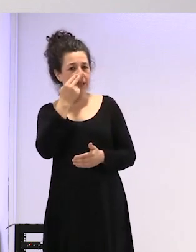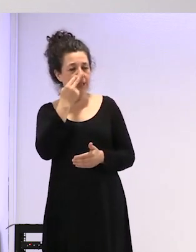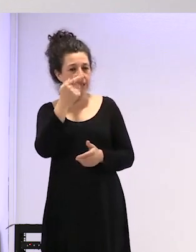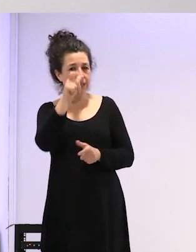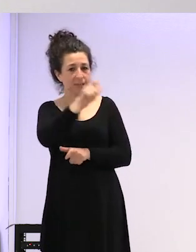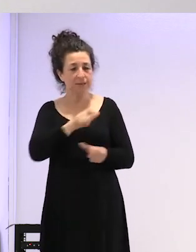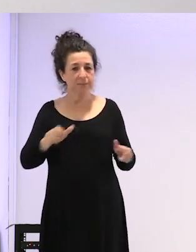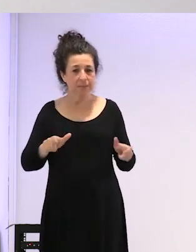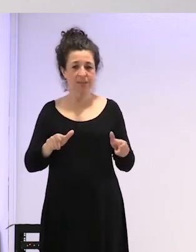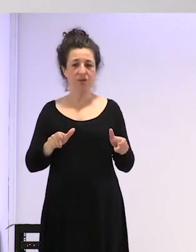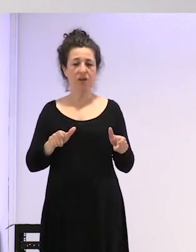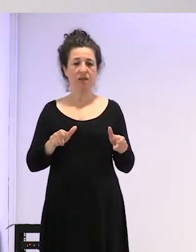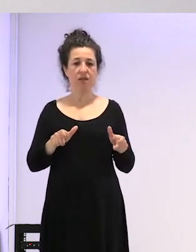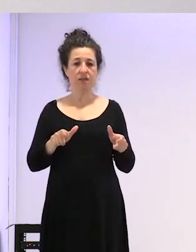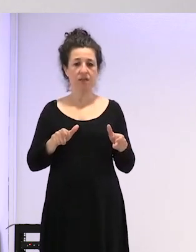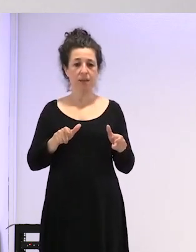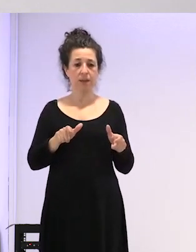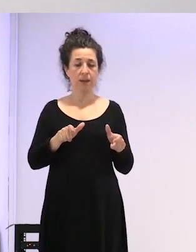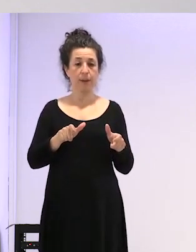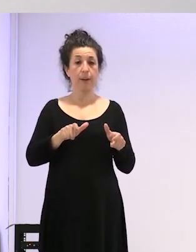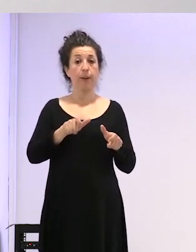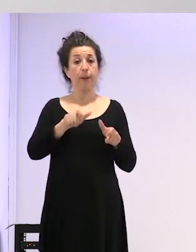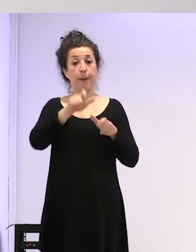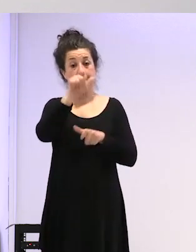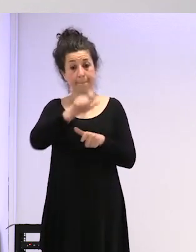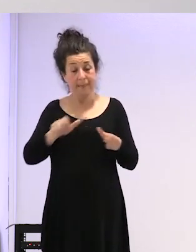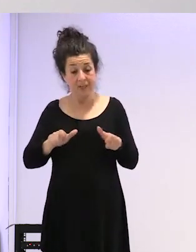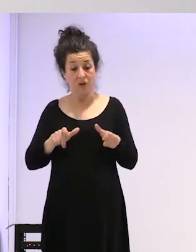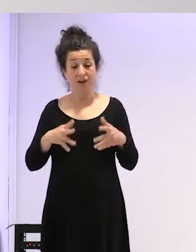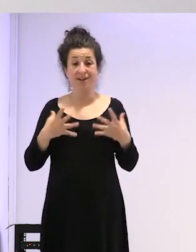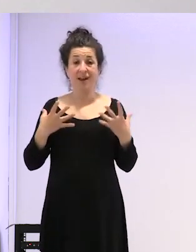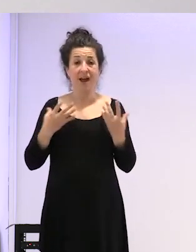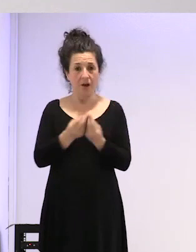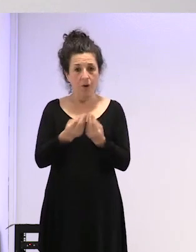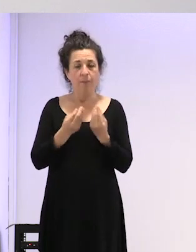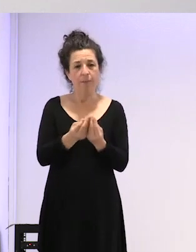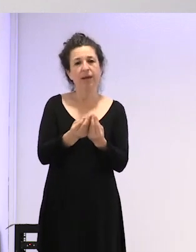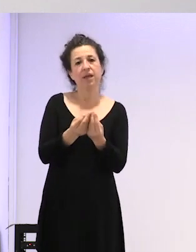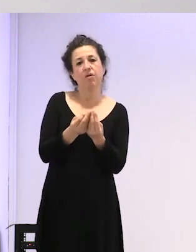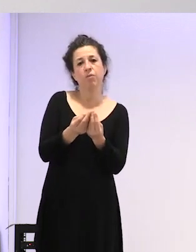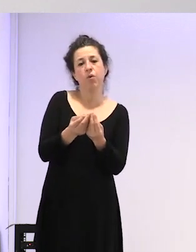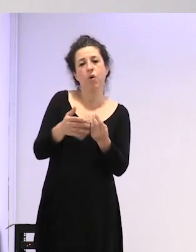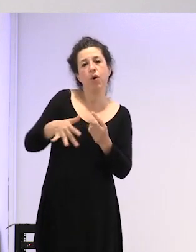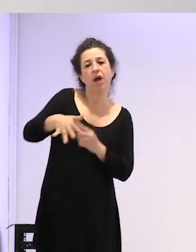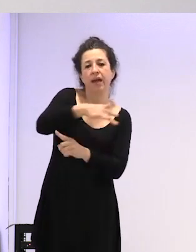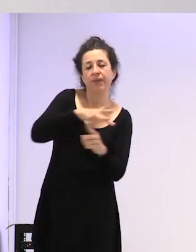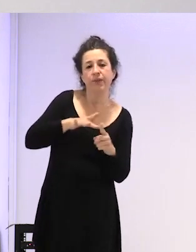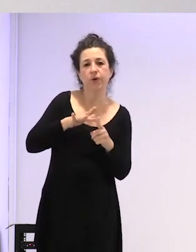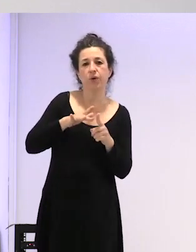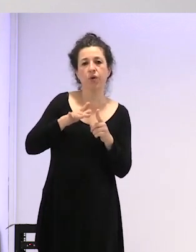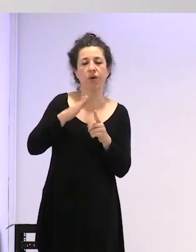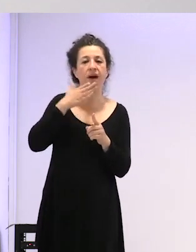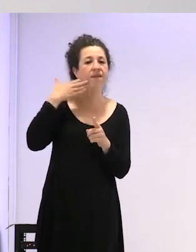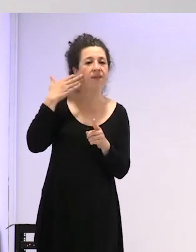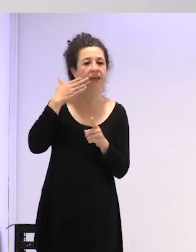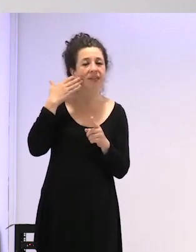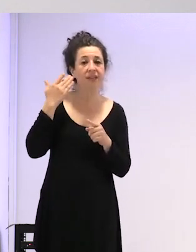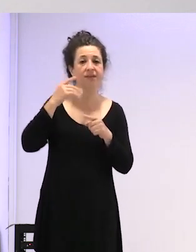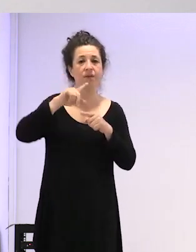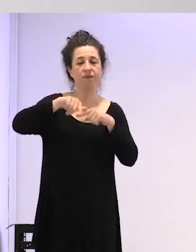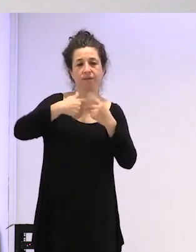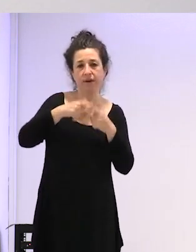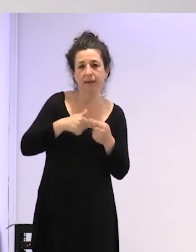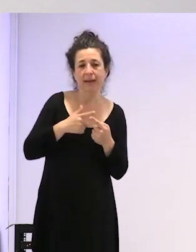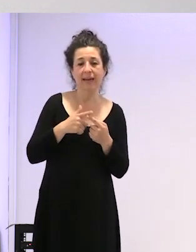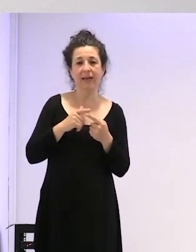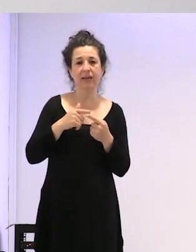acompañan a las personas trans desde el entorno afectivo familiar a nosotros a este proceso le llamamos transición